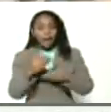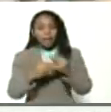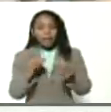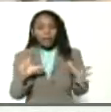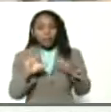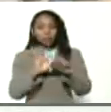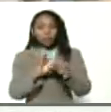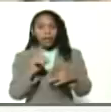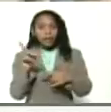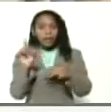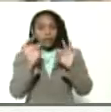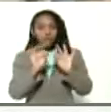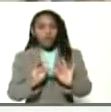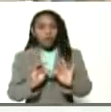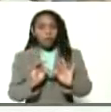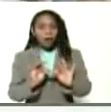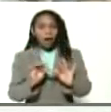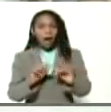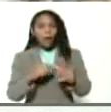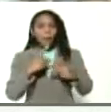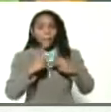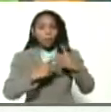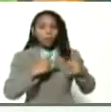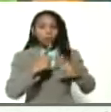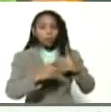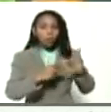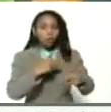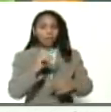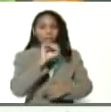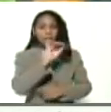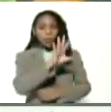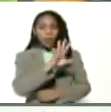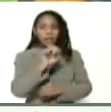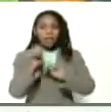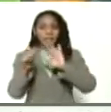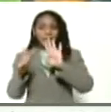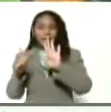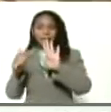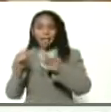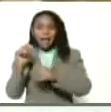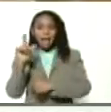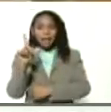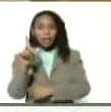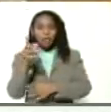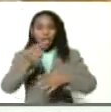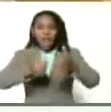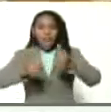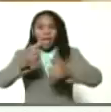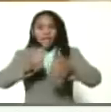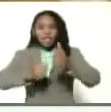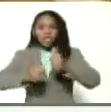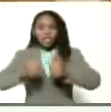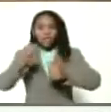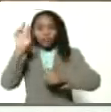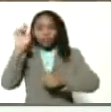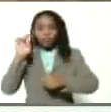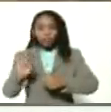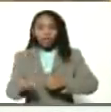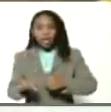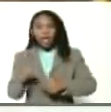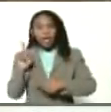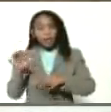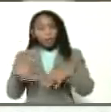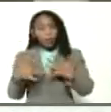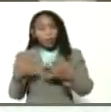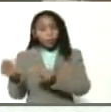mestizaje a una producción de 56 litros de leche diario los cuales son